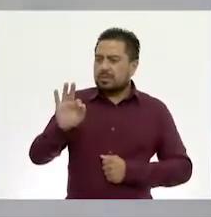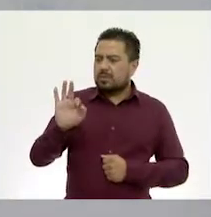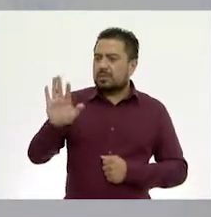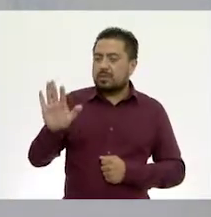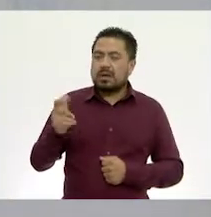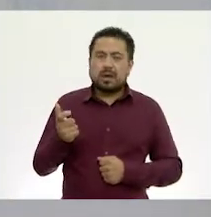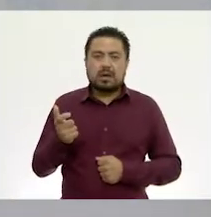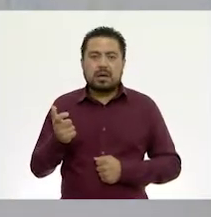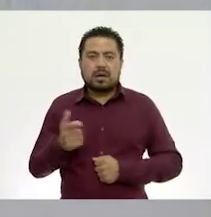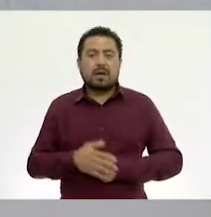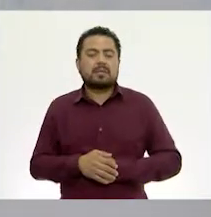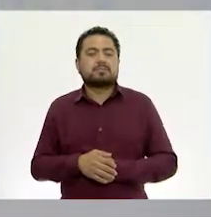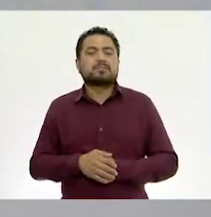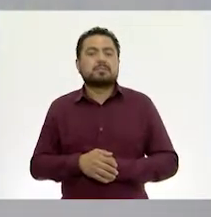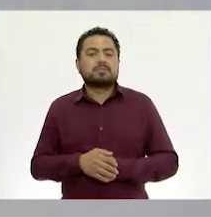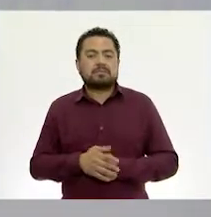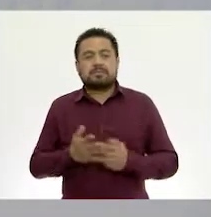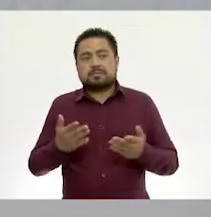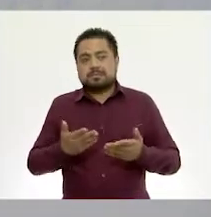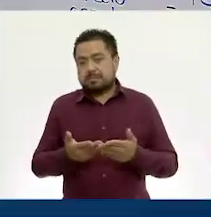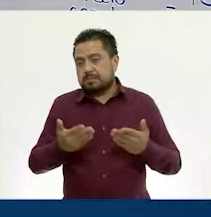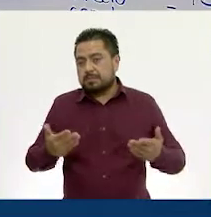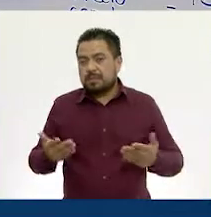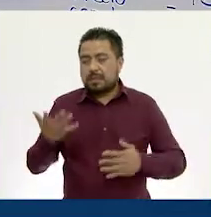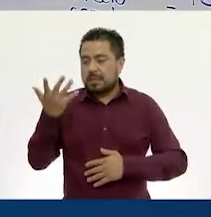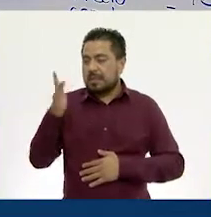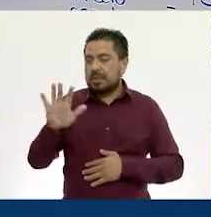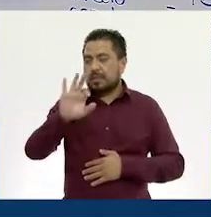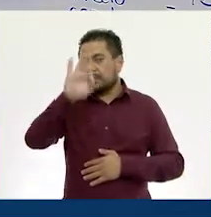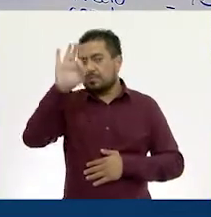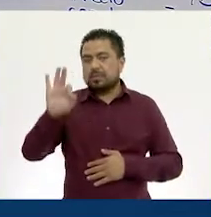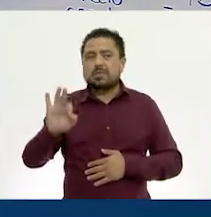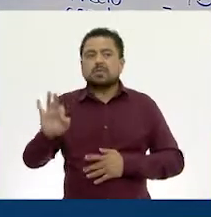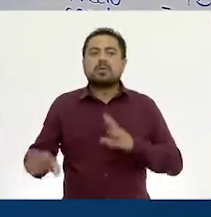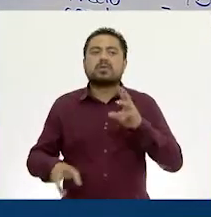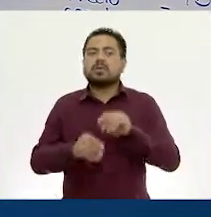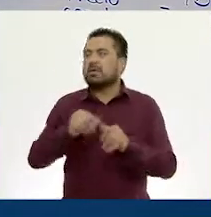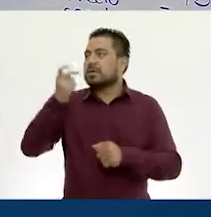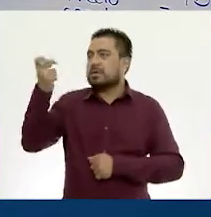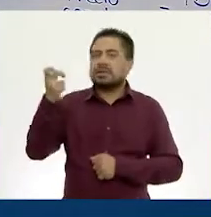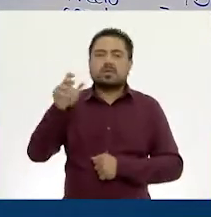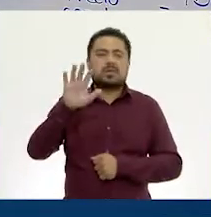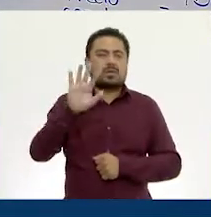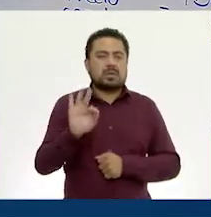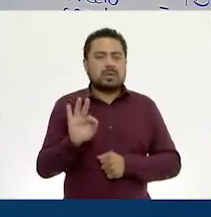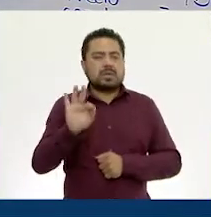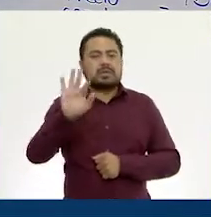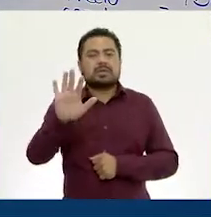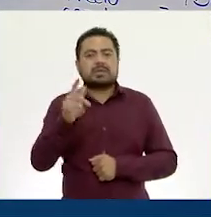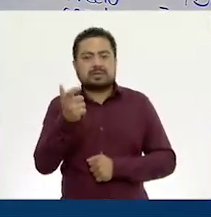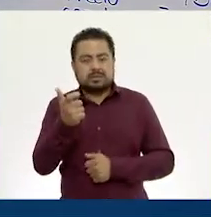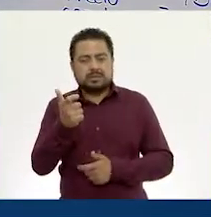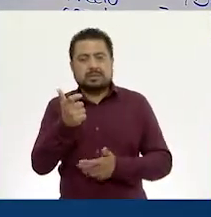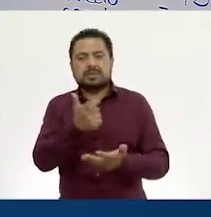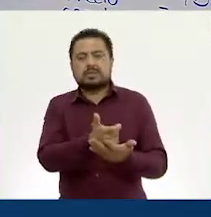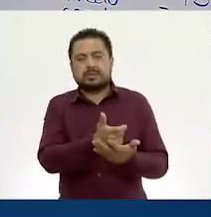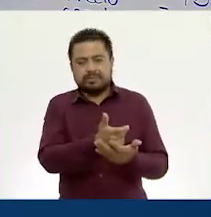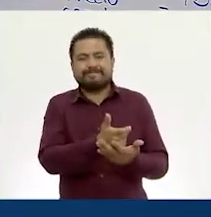¡Oh! Entonces, por lo tanto, el 10% de esto van a ser 45 pesos.